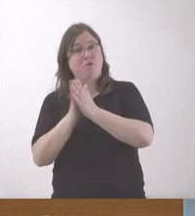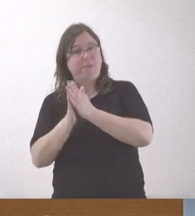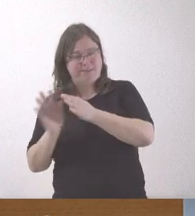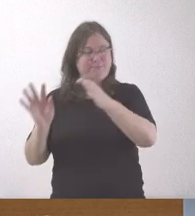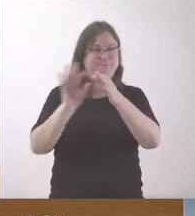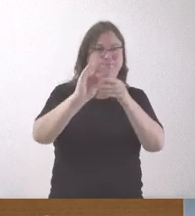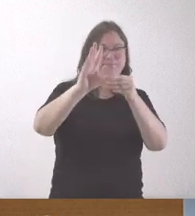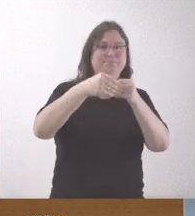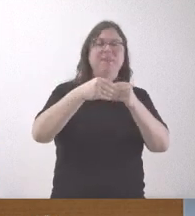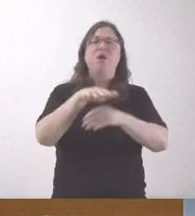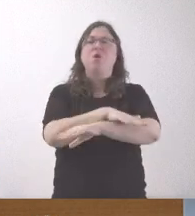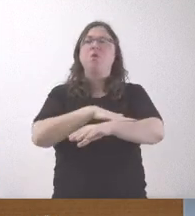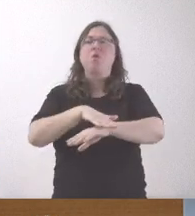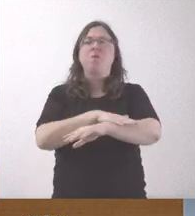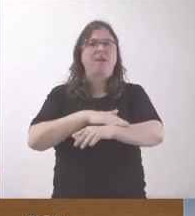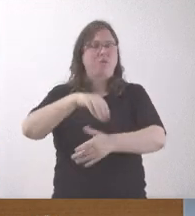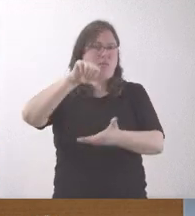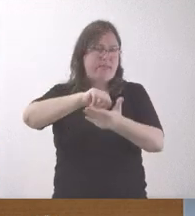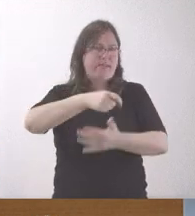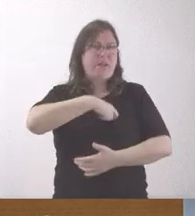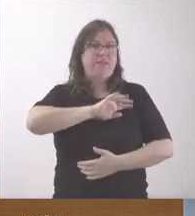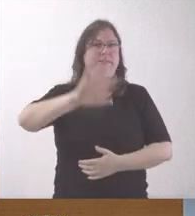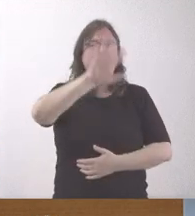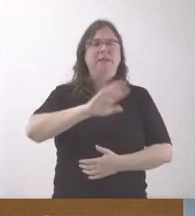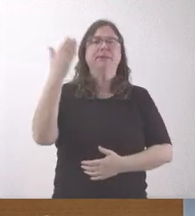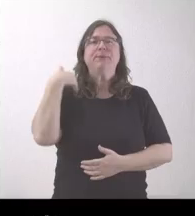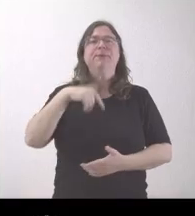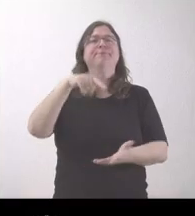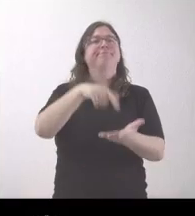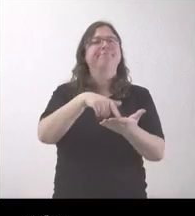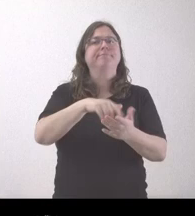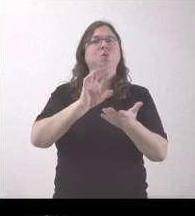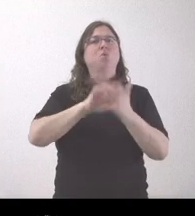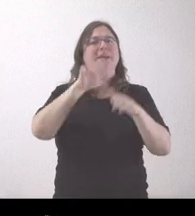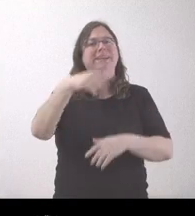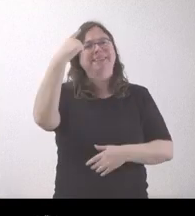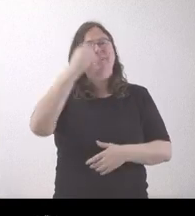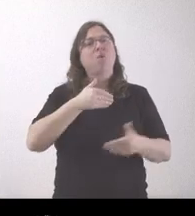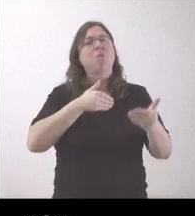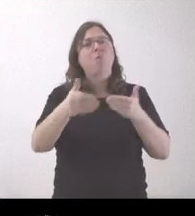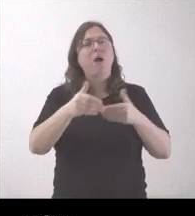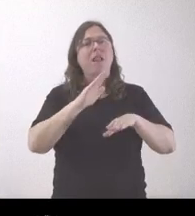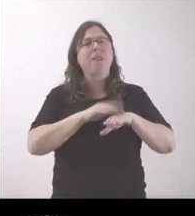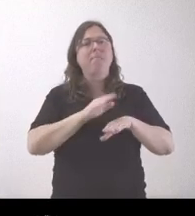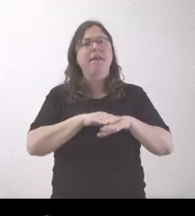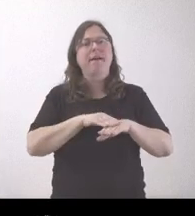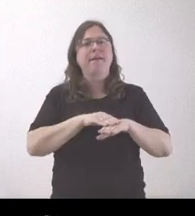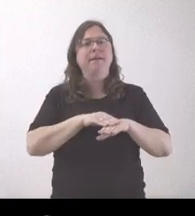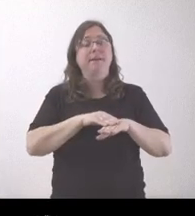compañero, el Gobierno central en su momento reclamó a la Junta saber cuál iba a ser el destino final de este